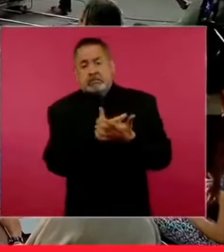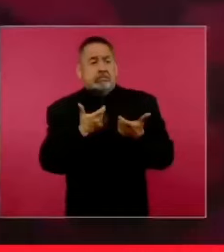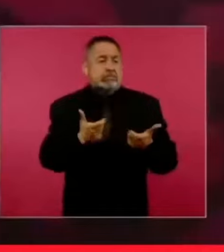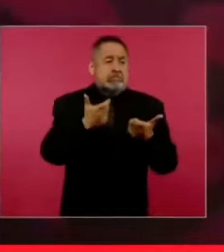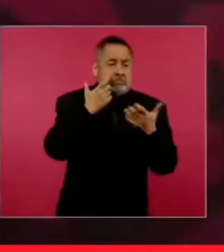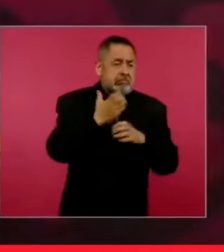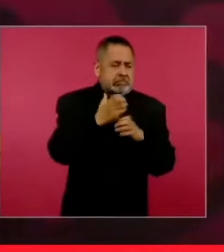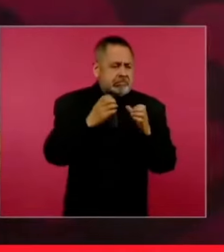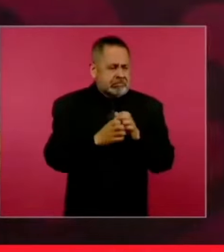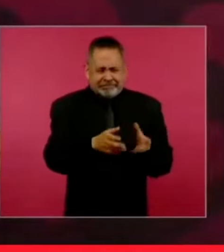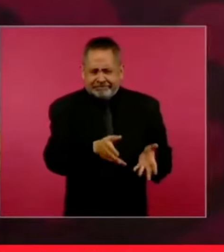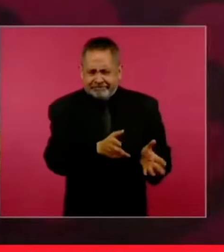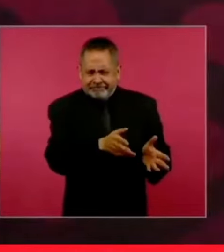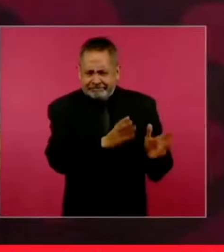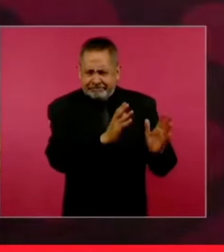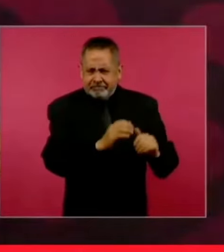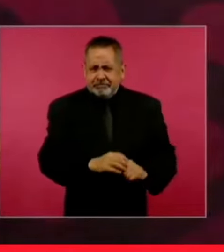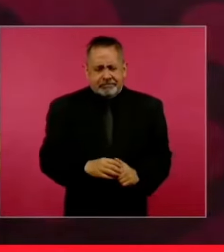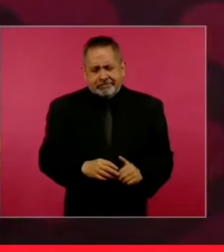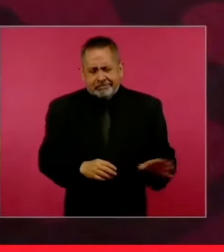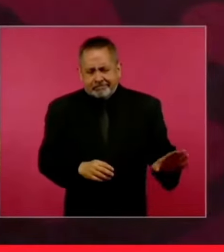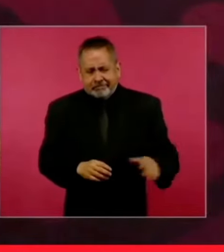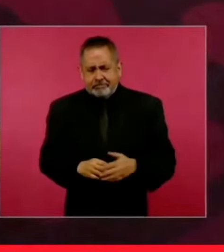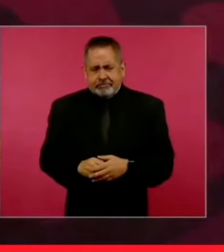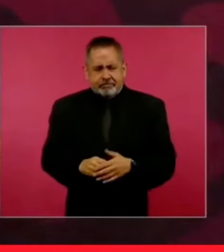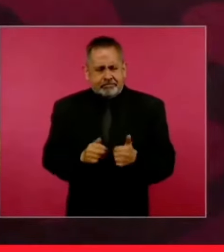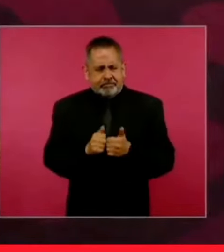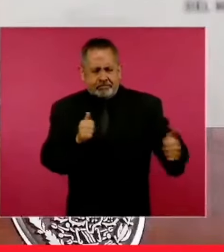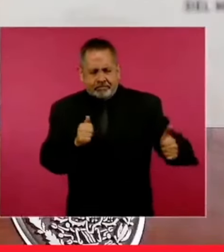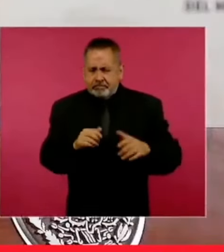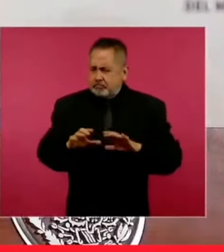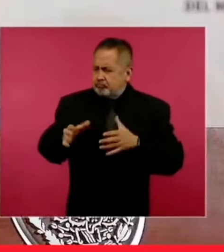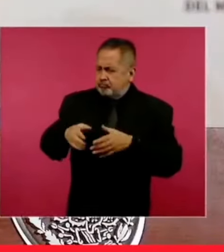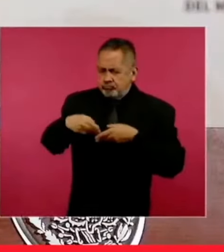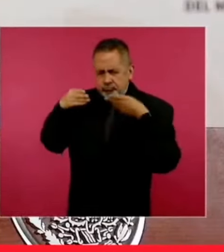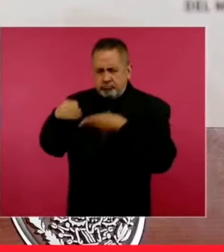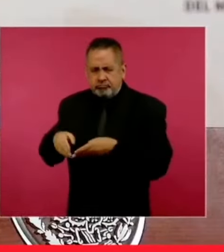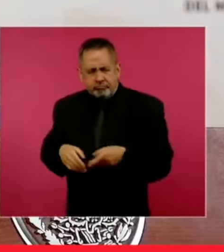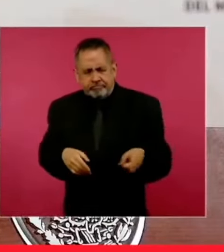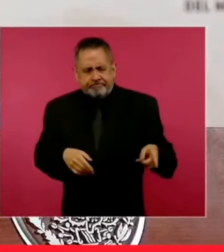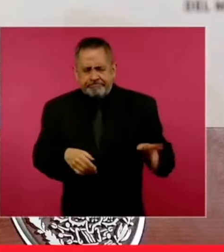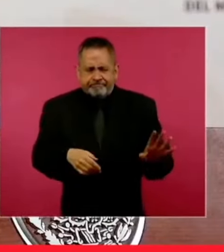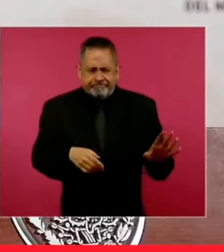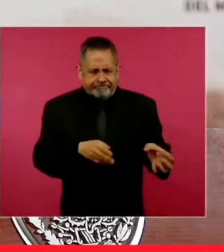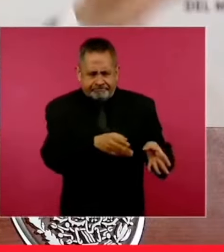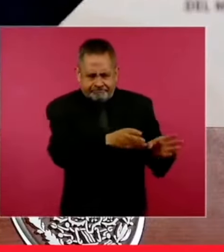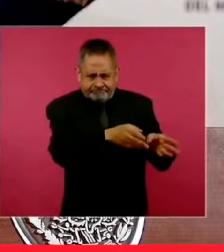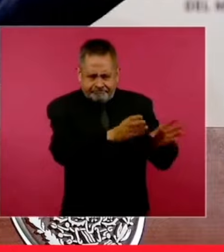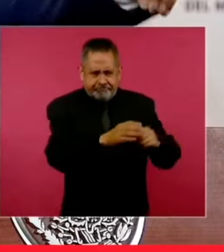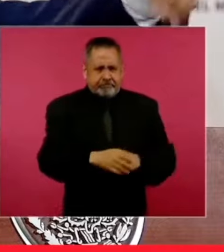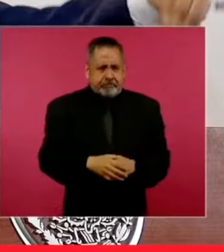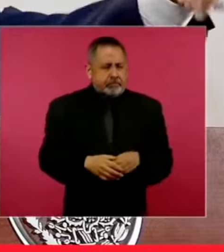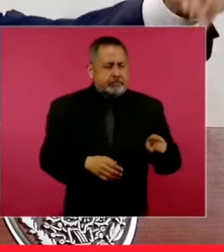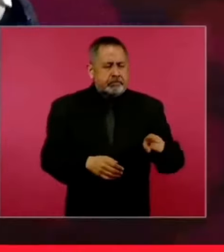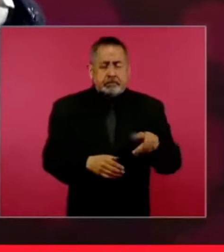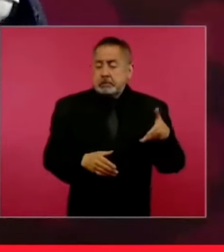que se apliquen en eso, pero que no